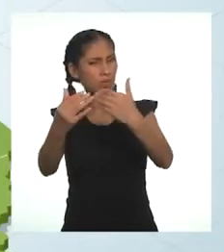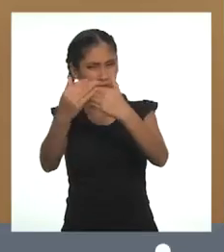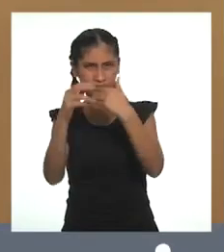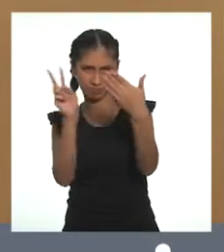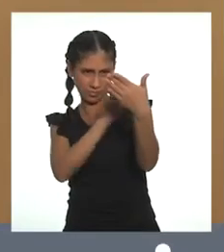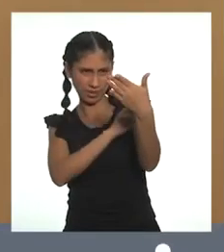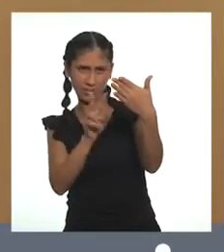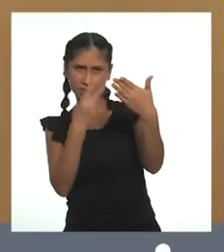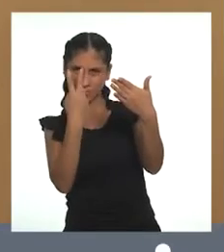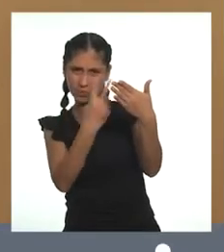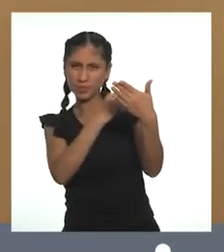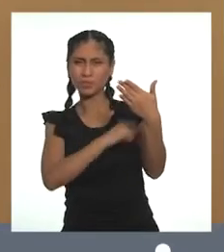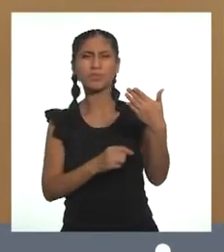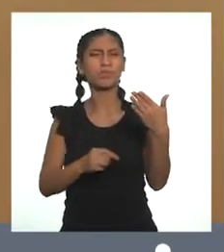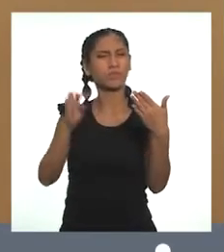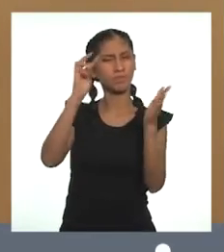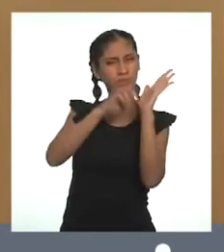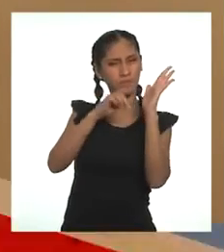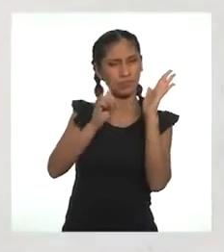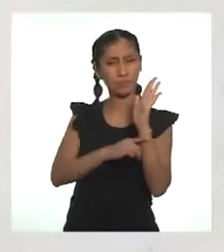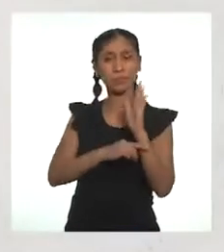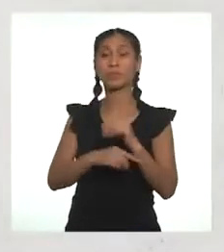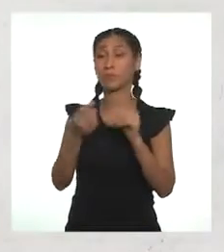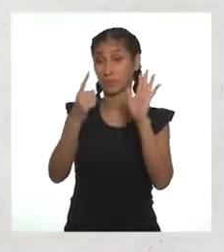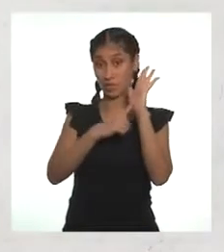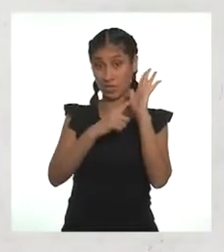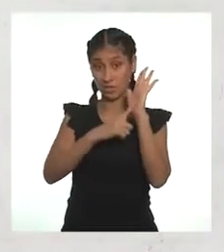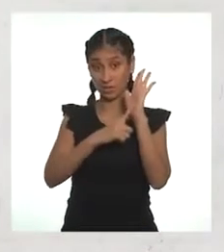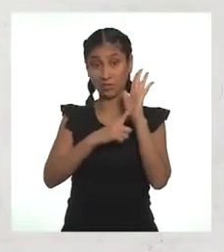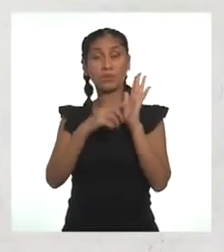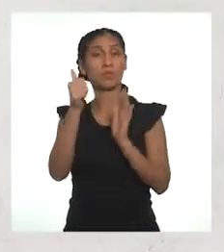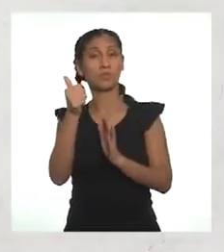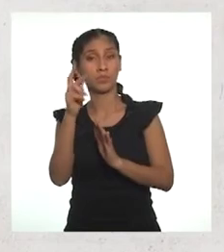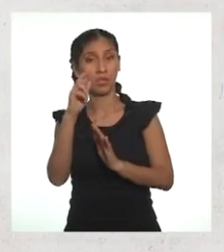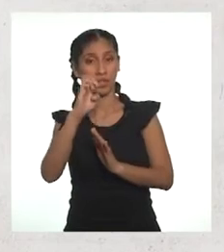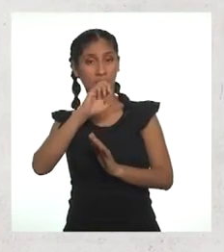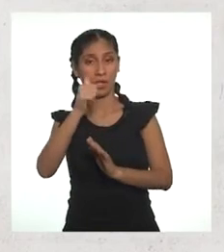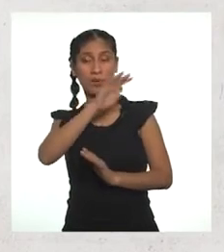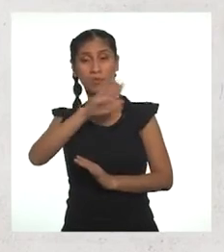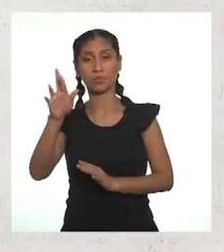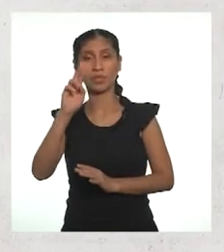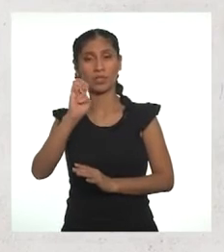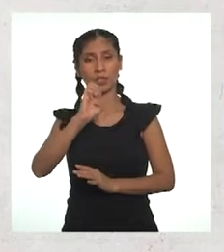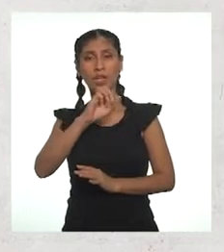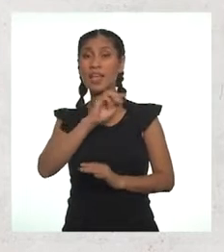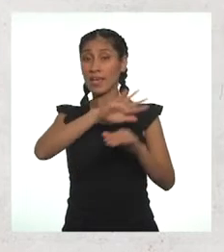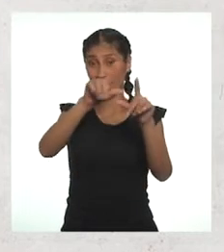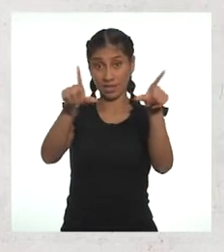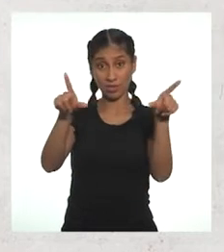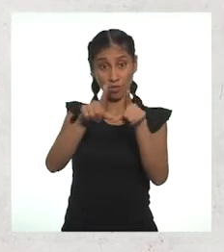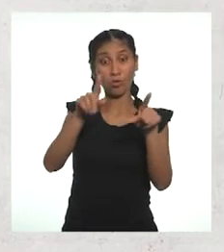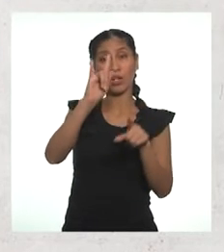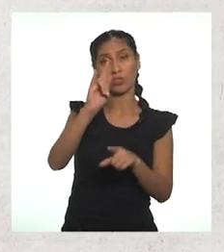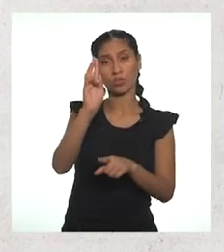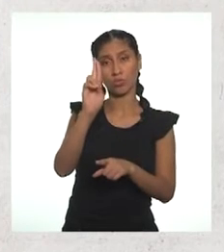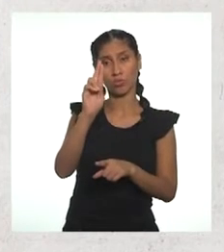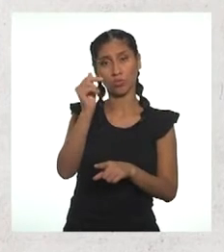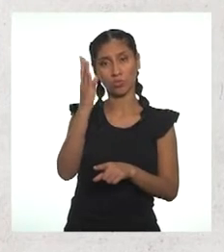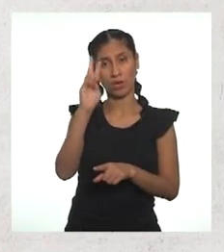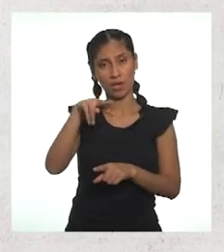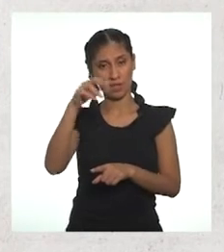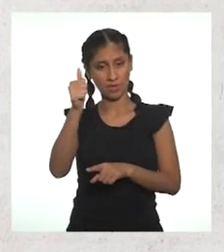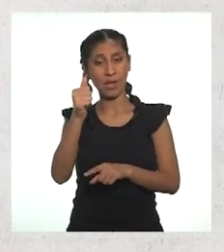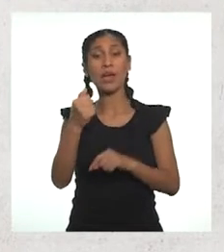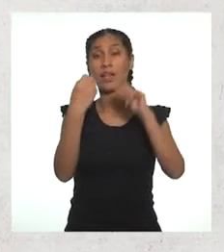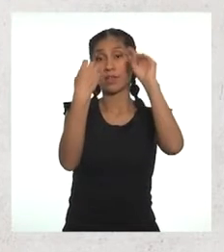país? Revisemos los datos, Mario. Según área de residencia, en el área urbana, el 90